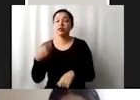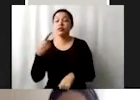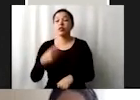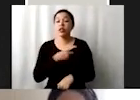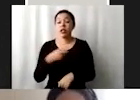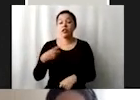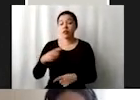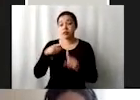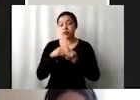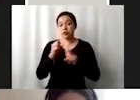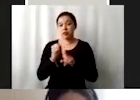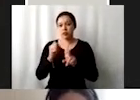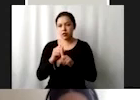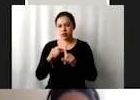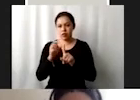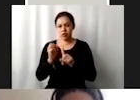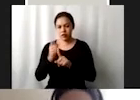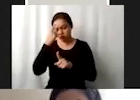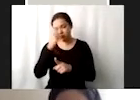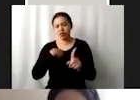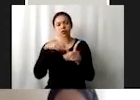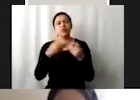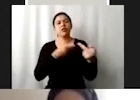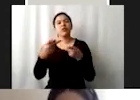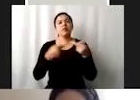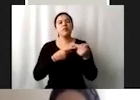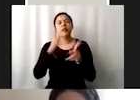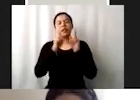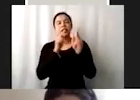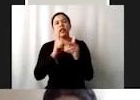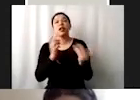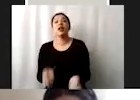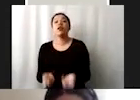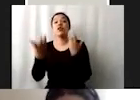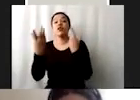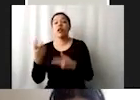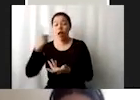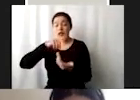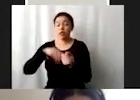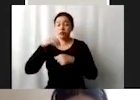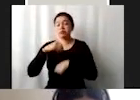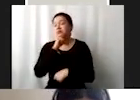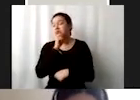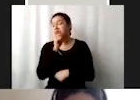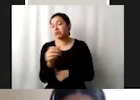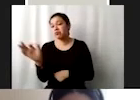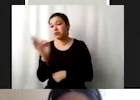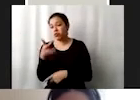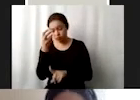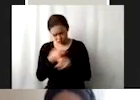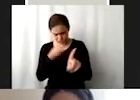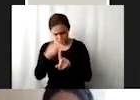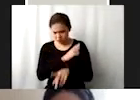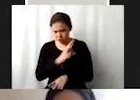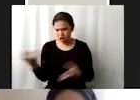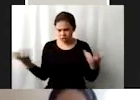metas de lo de S1 en particular estoy trabajando y cuáles no están incluso dimensionadas, ¿no? Porque esa crítica también se puede hacer,